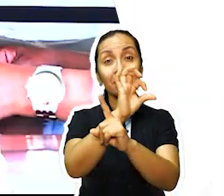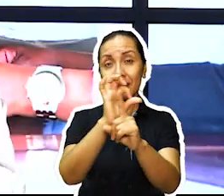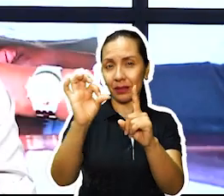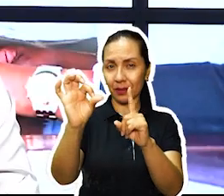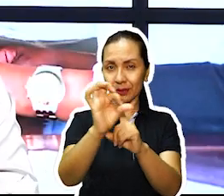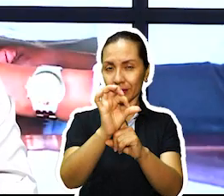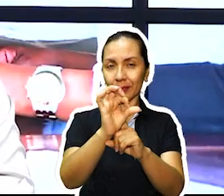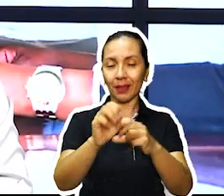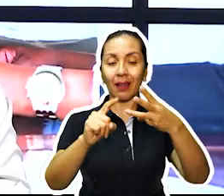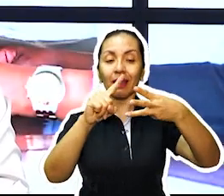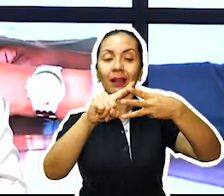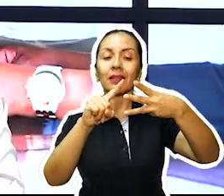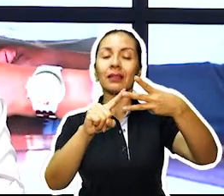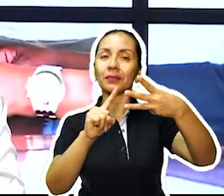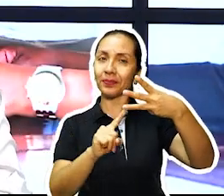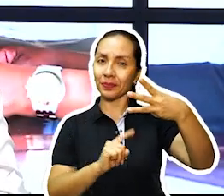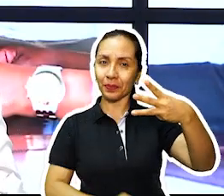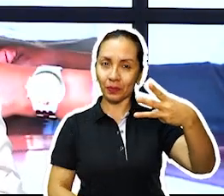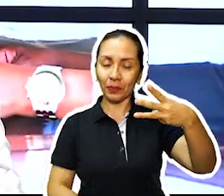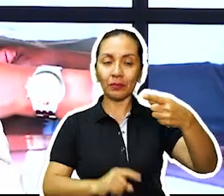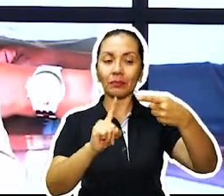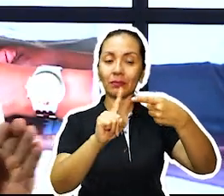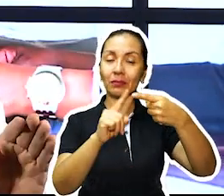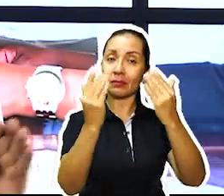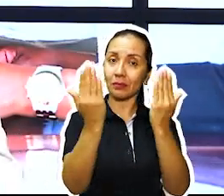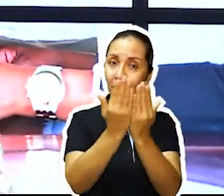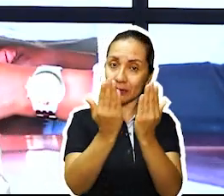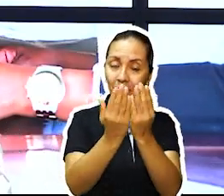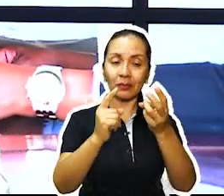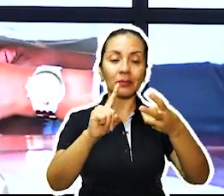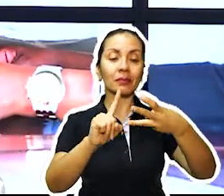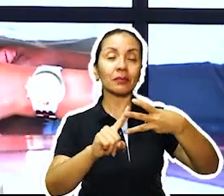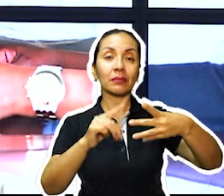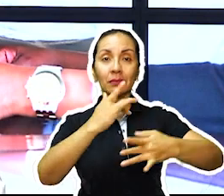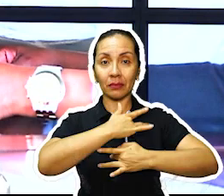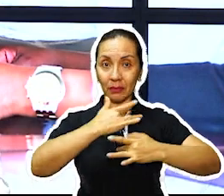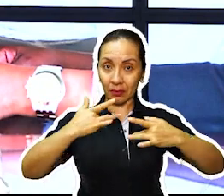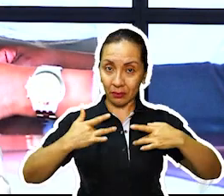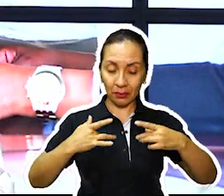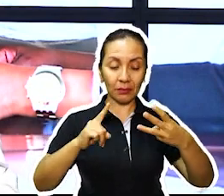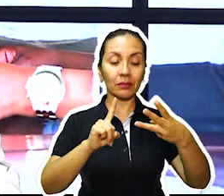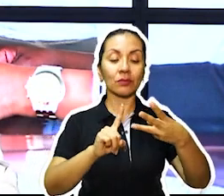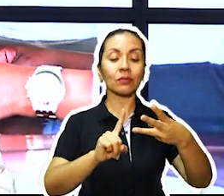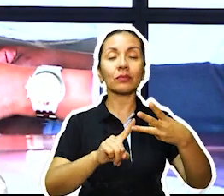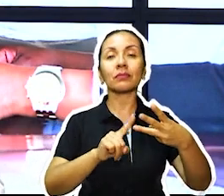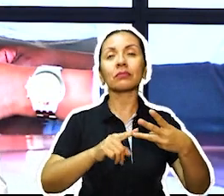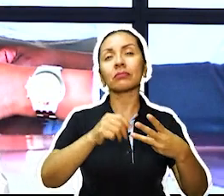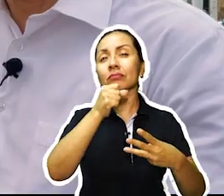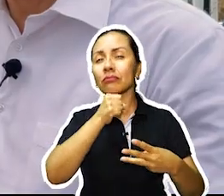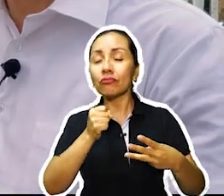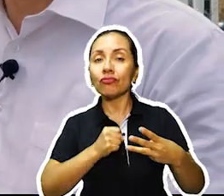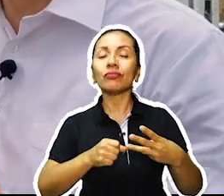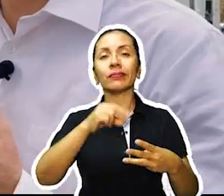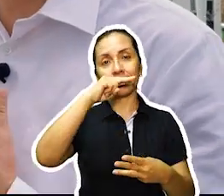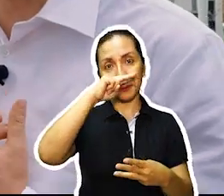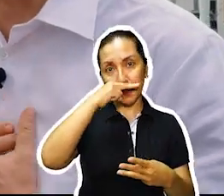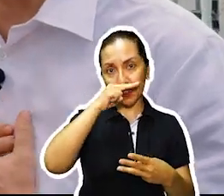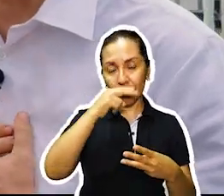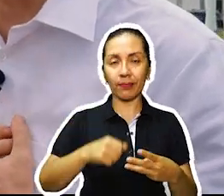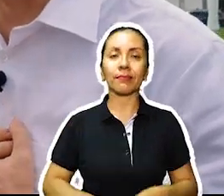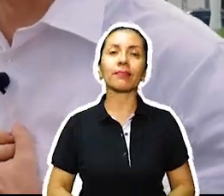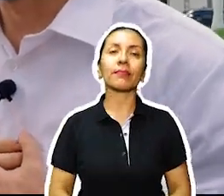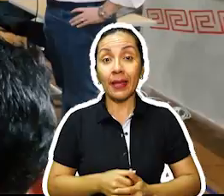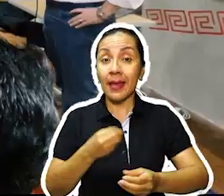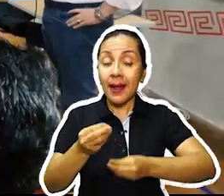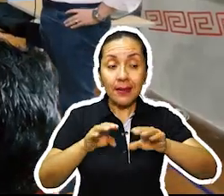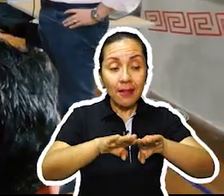es fundamental el desarrollo social. en tres elementos fundamentales, la educación, la salud y nuestros adultos mayores